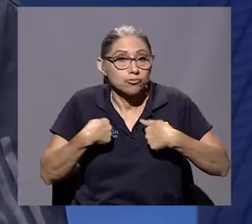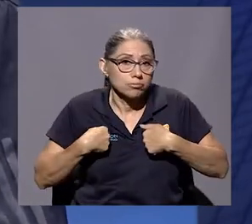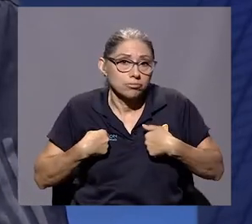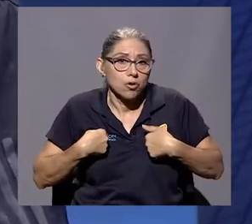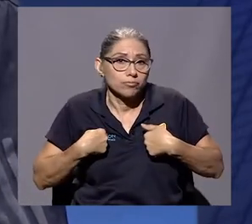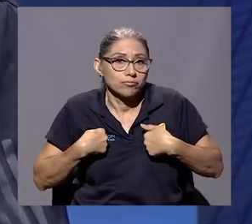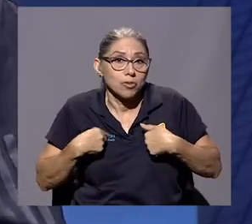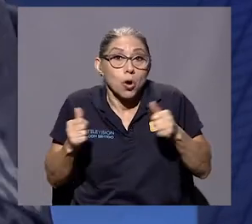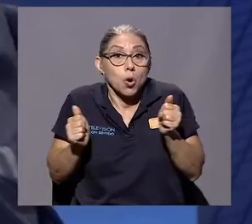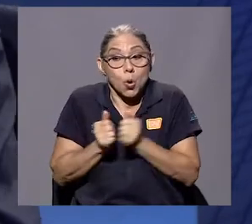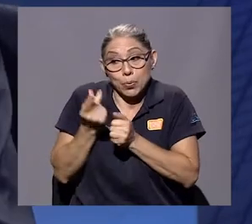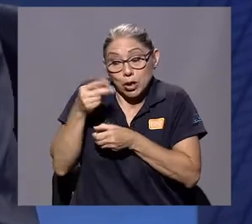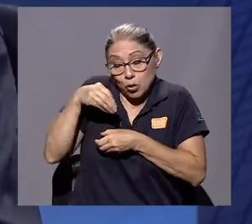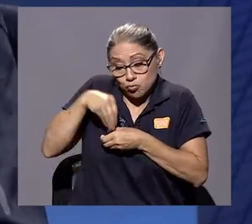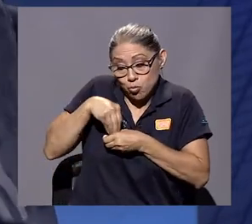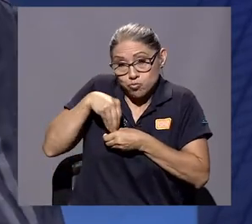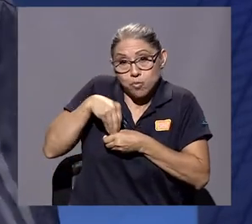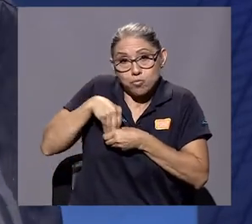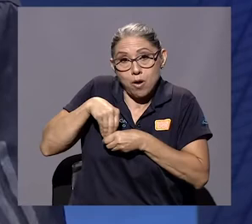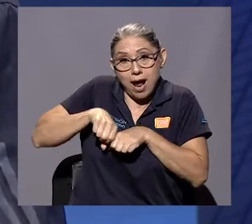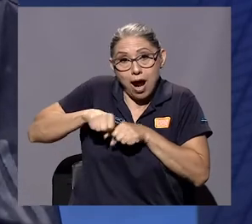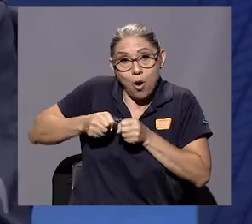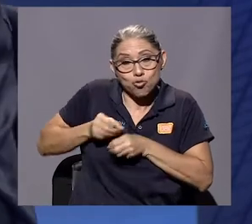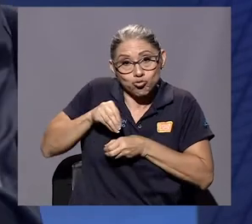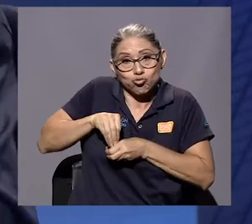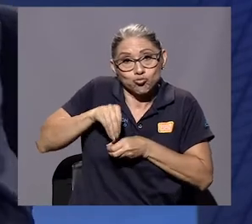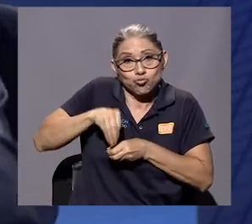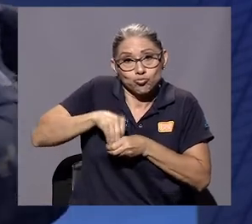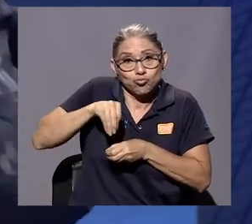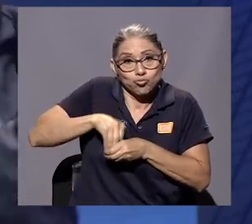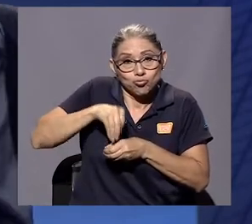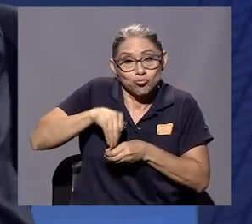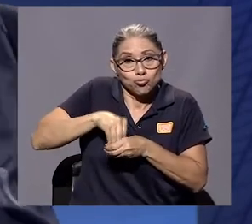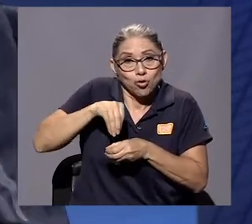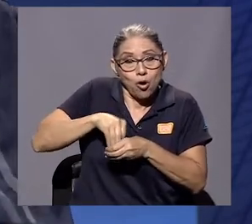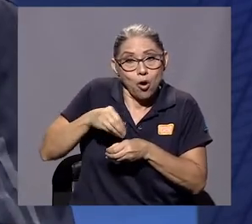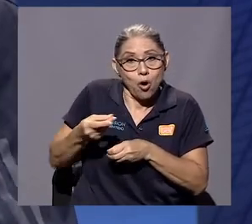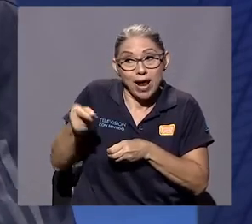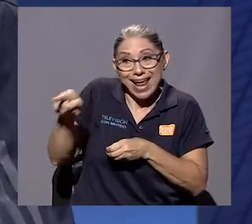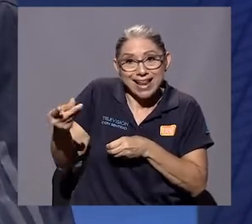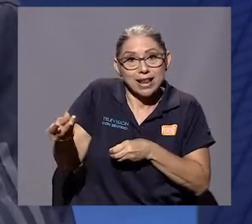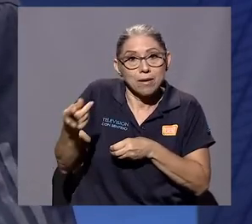con mis ahorros, ¿verdad?, lo que había ahorrado, de lo que él me enviaba,